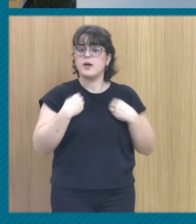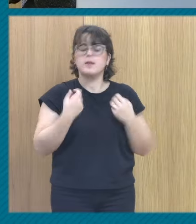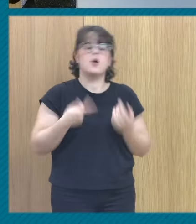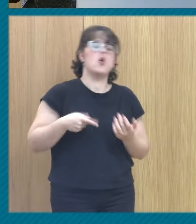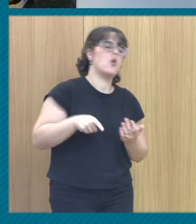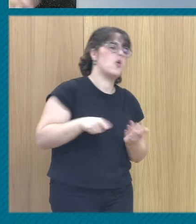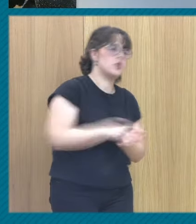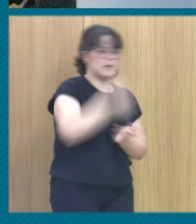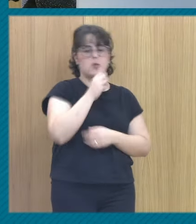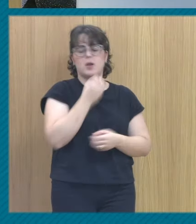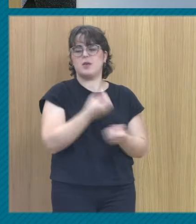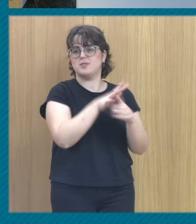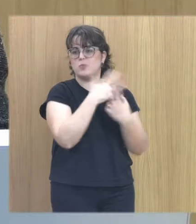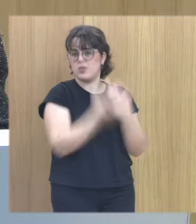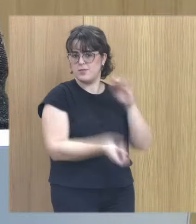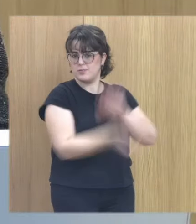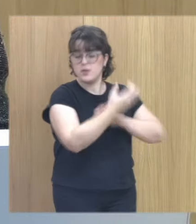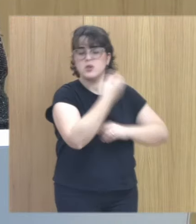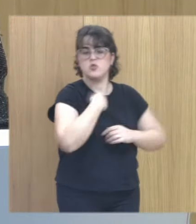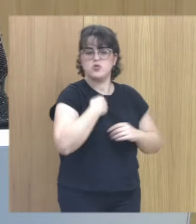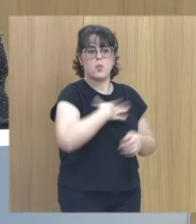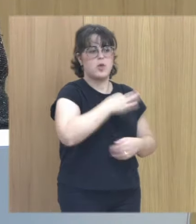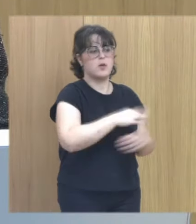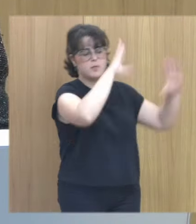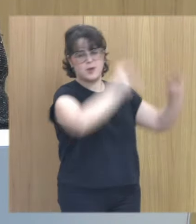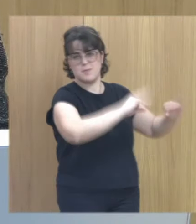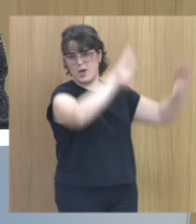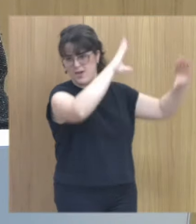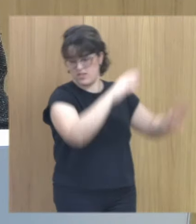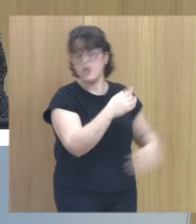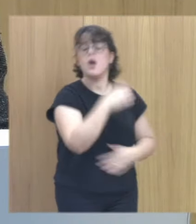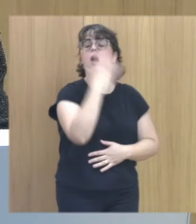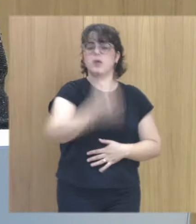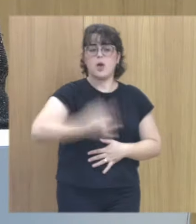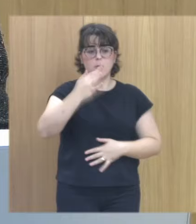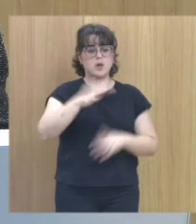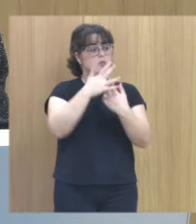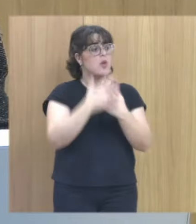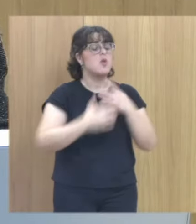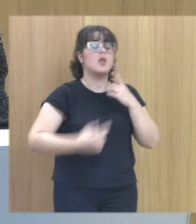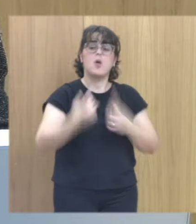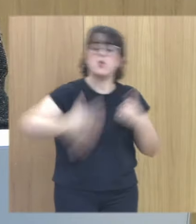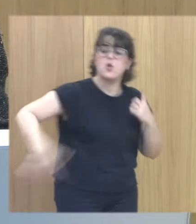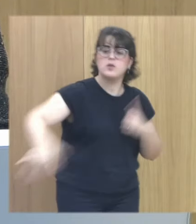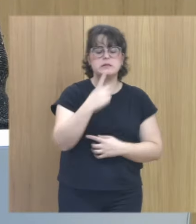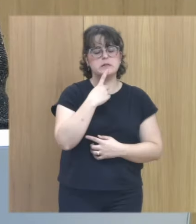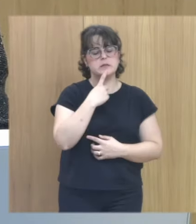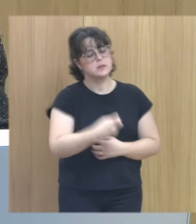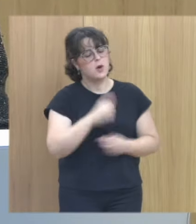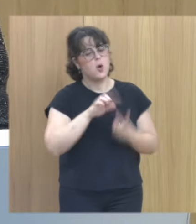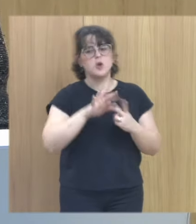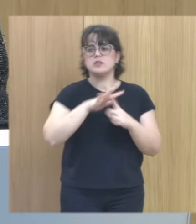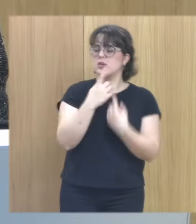volver a abrir el cajón pero yo puedo abrirlo y volverlo a cerrar. Y habrá lugares que sean difíciles situaciones que sean difíciles